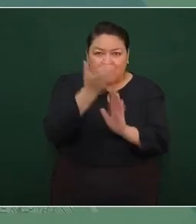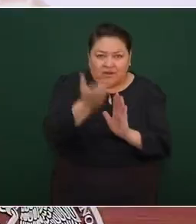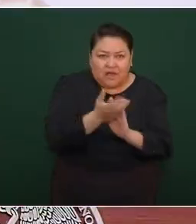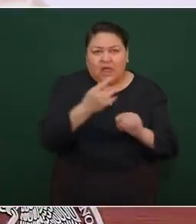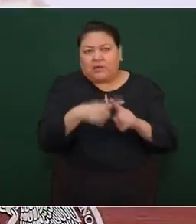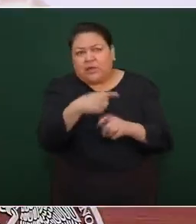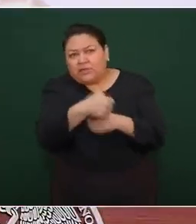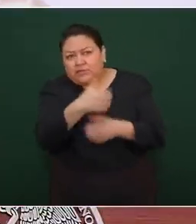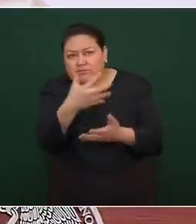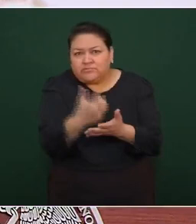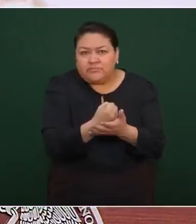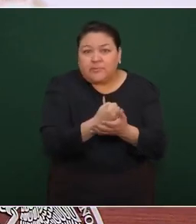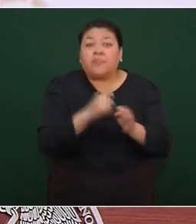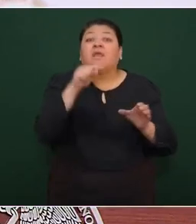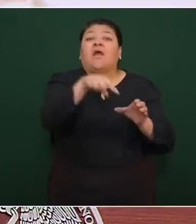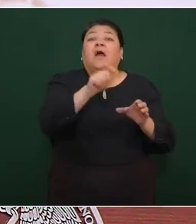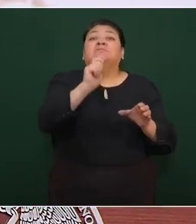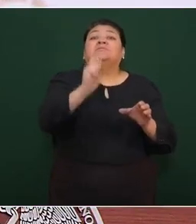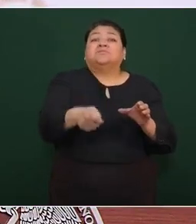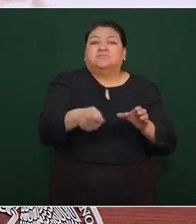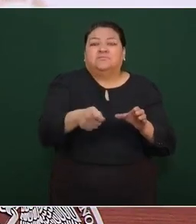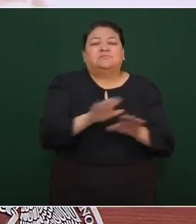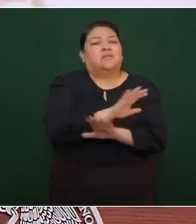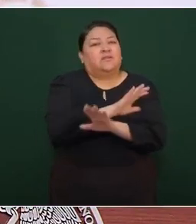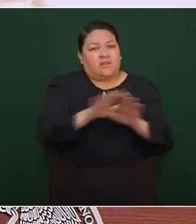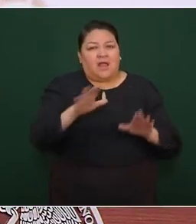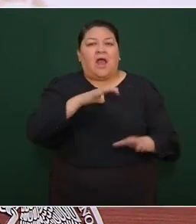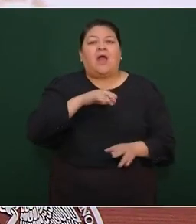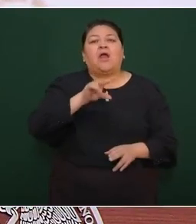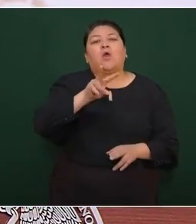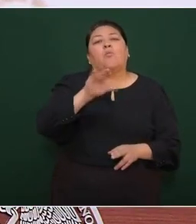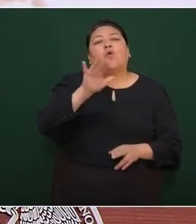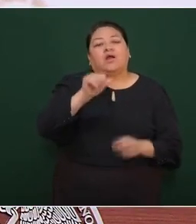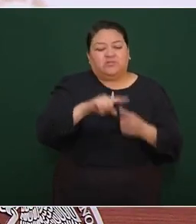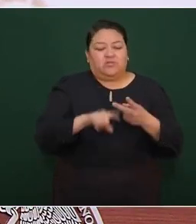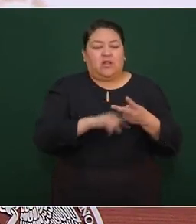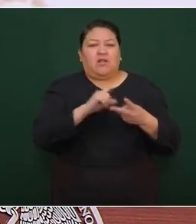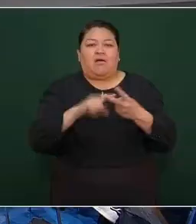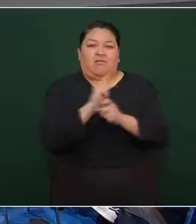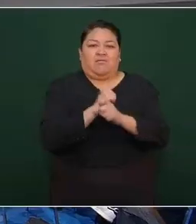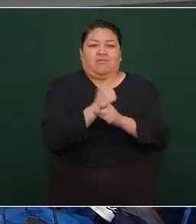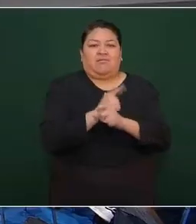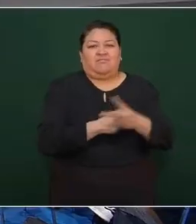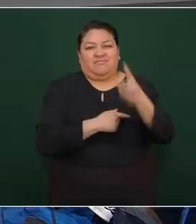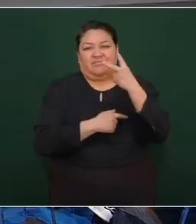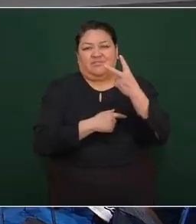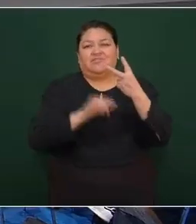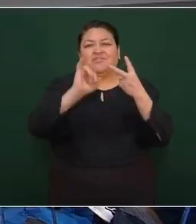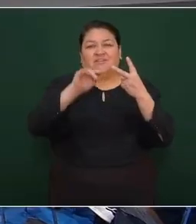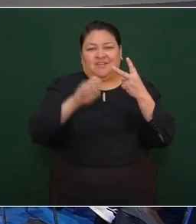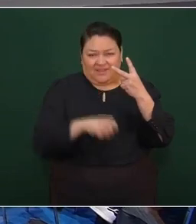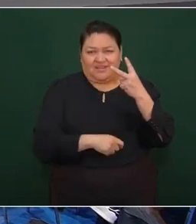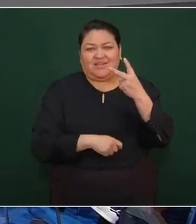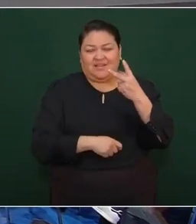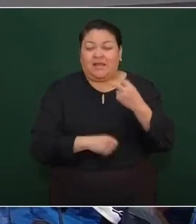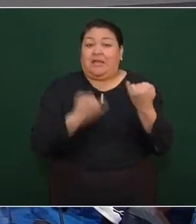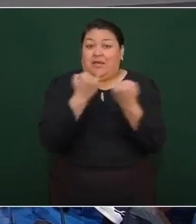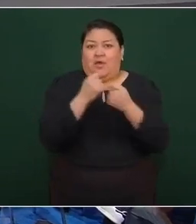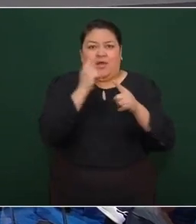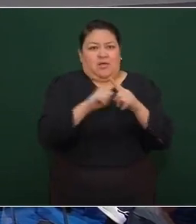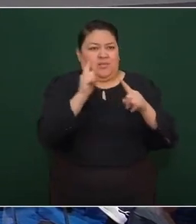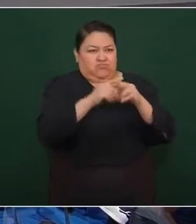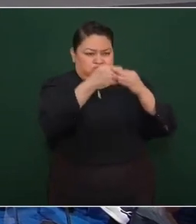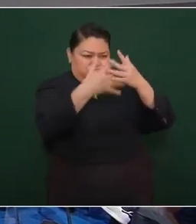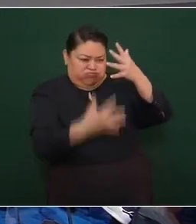en donde se contará ya con la vocacional y la superior. Y por último, entre muchas otras cosas